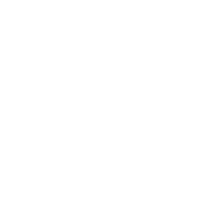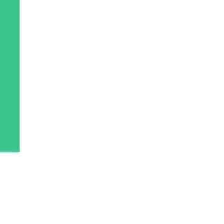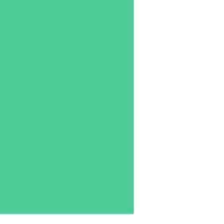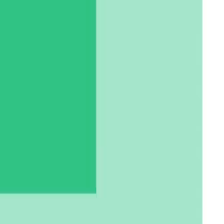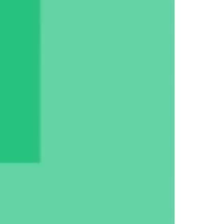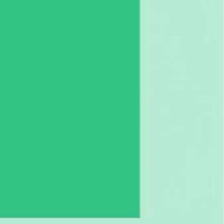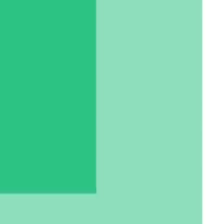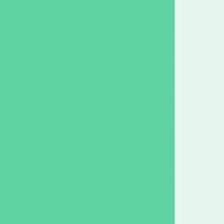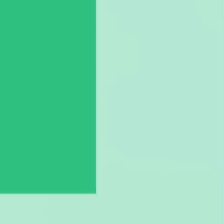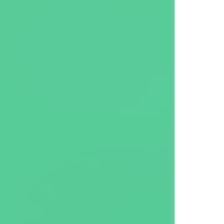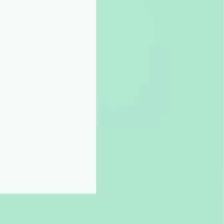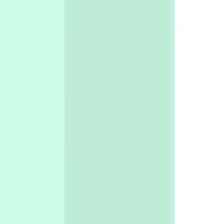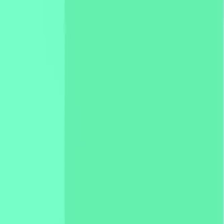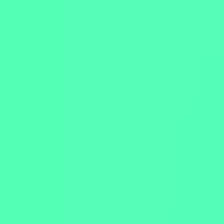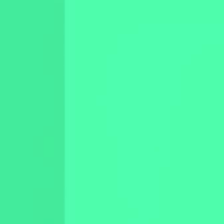Gracias por ver el video.